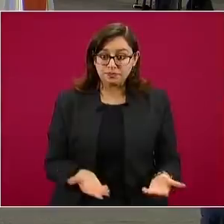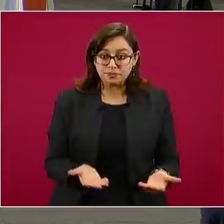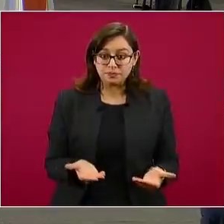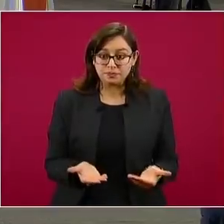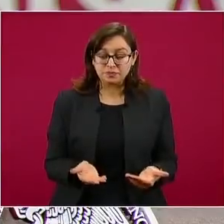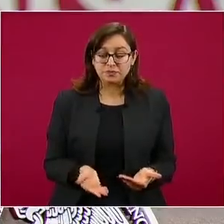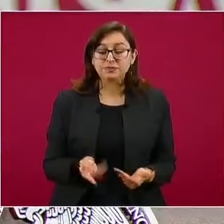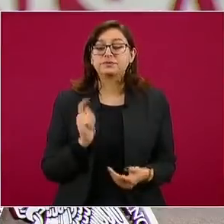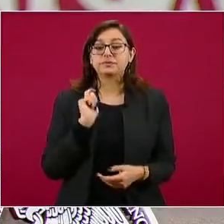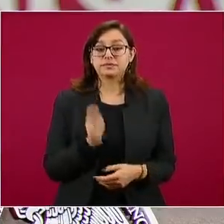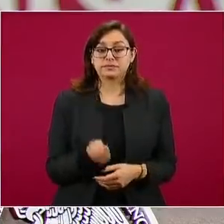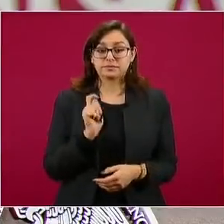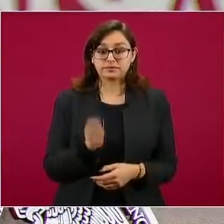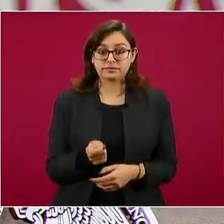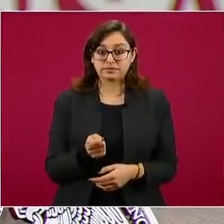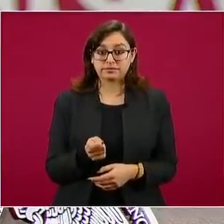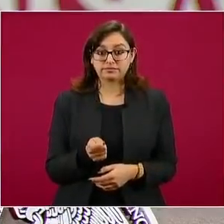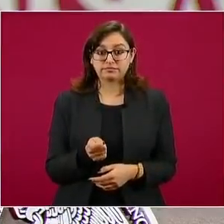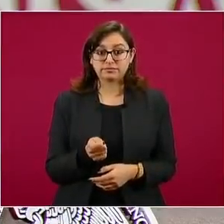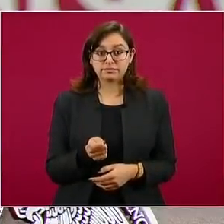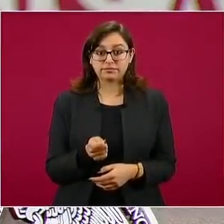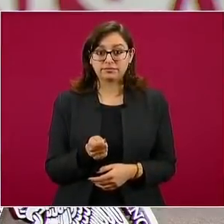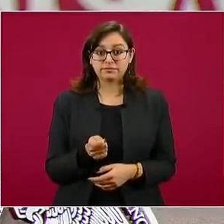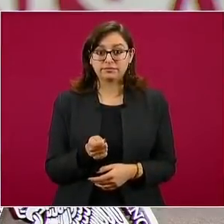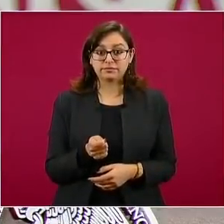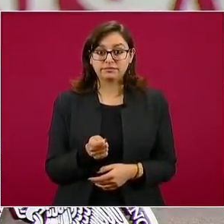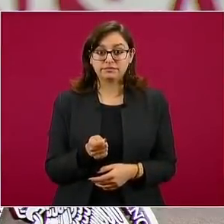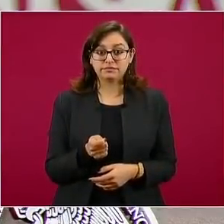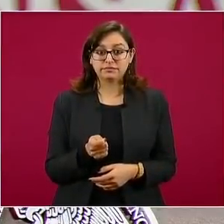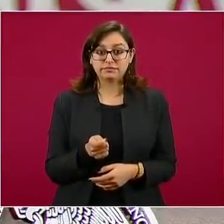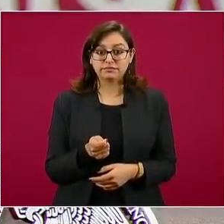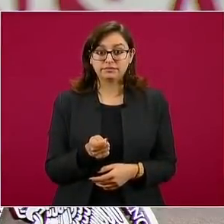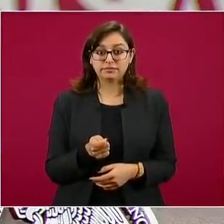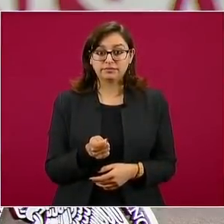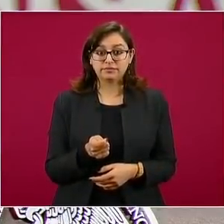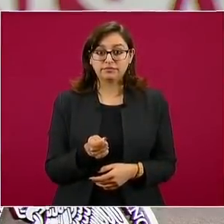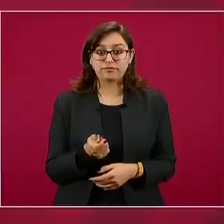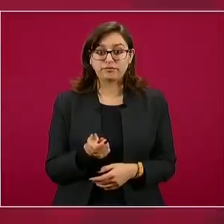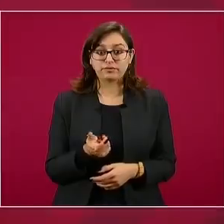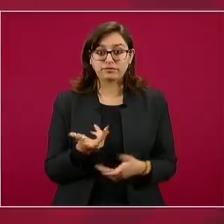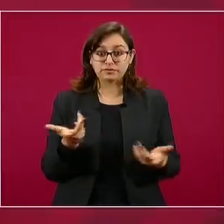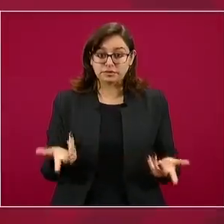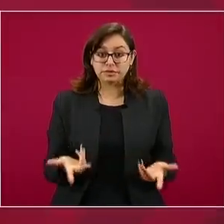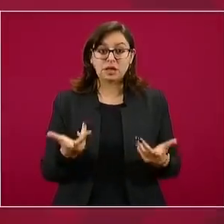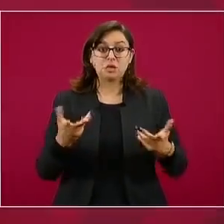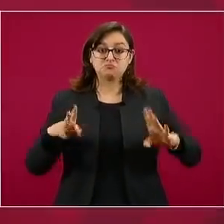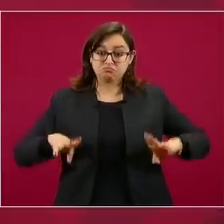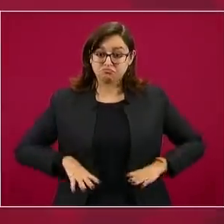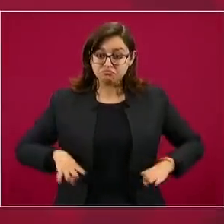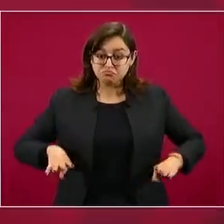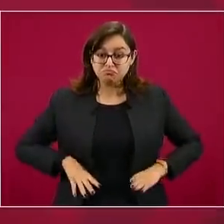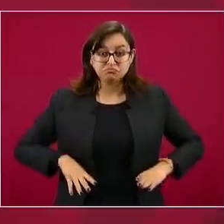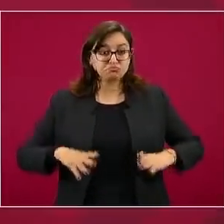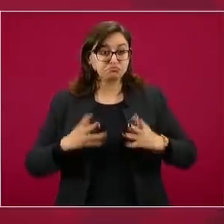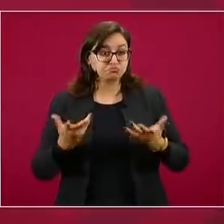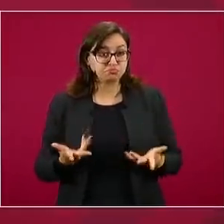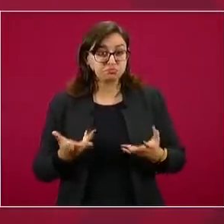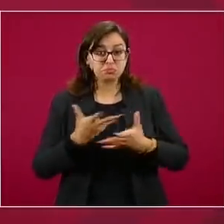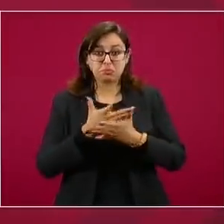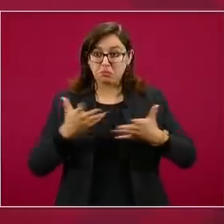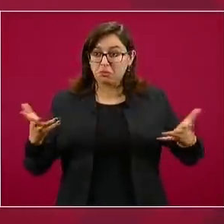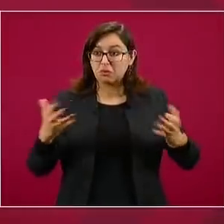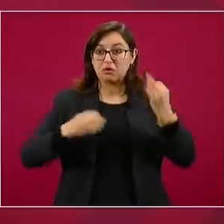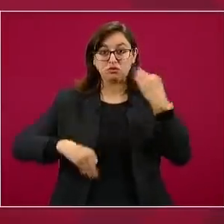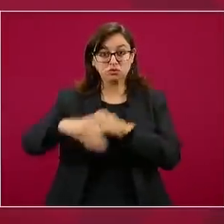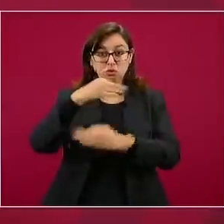primero, un reconocimiento internacional a las capacidades y la infraestructura, las instituciones de